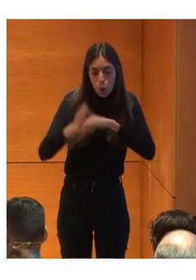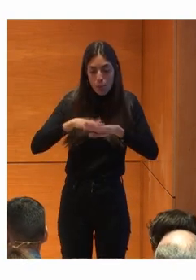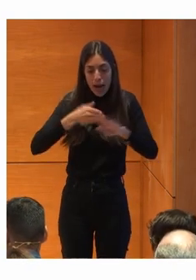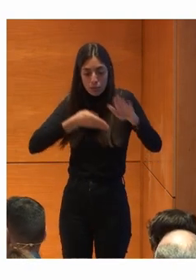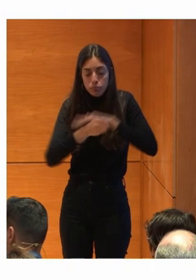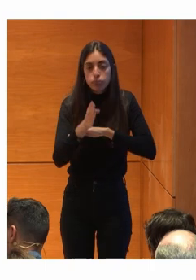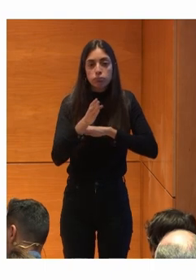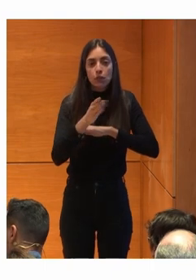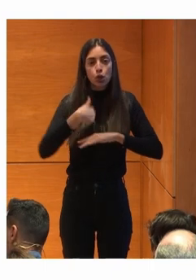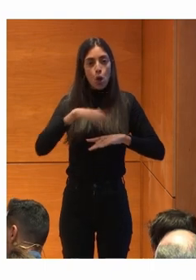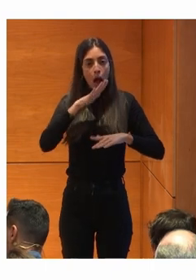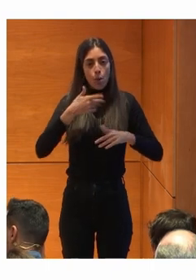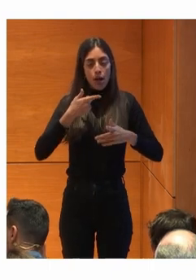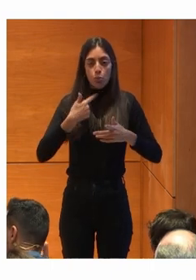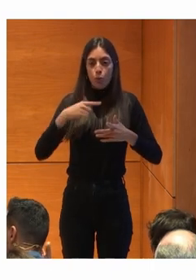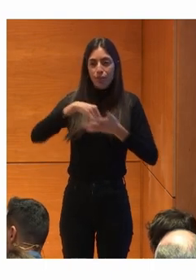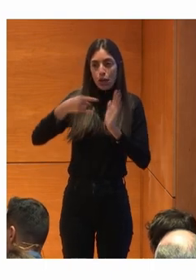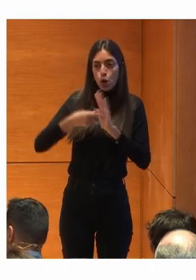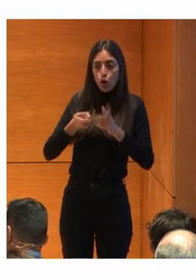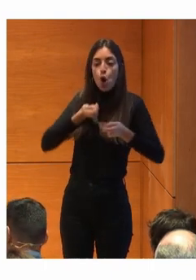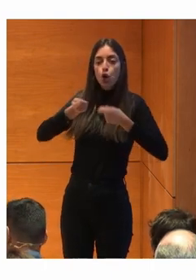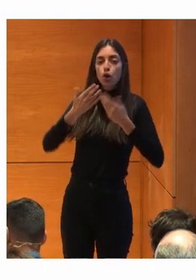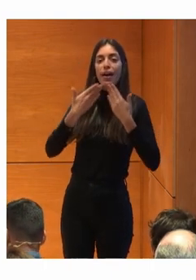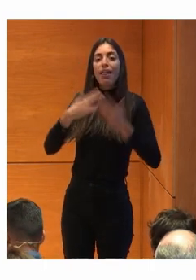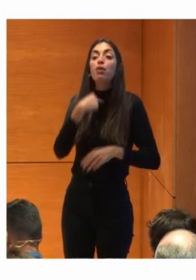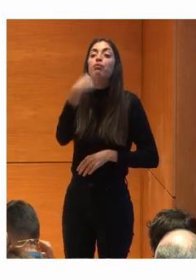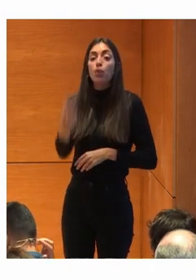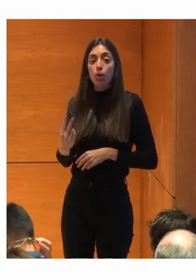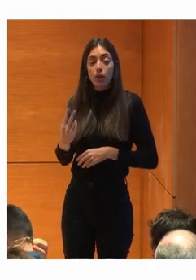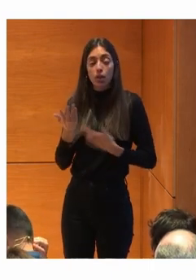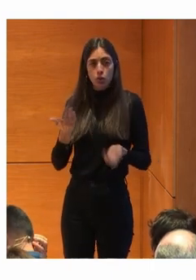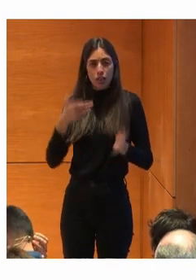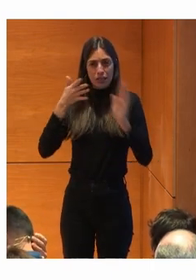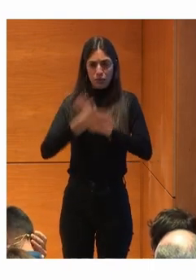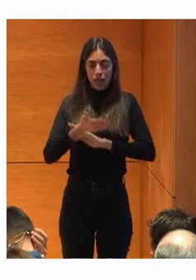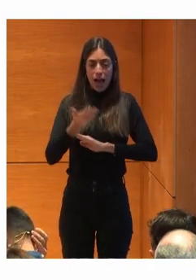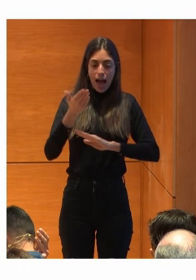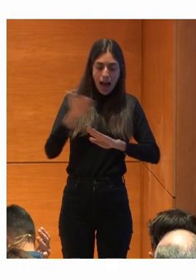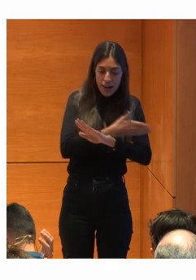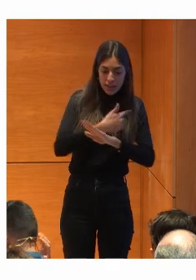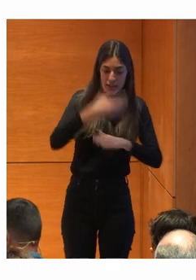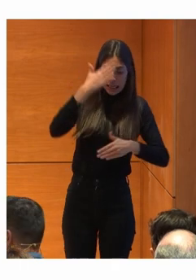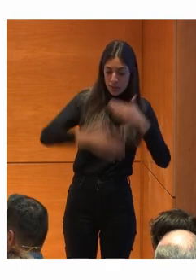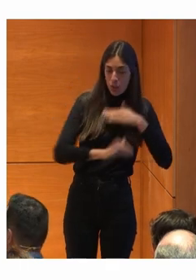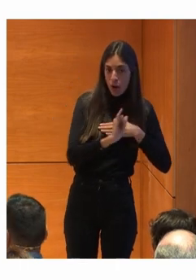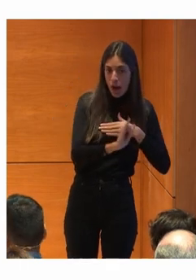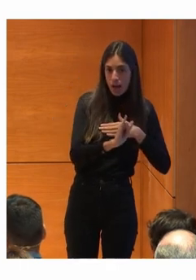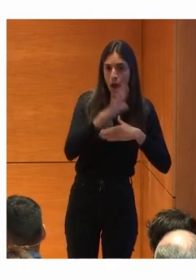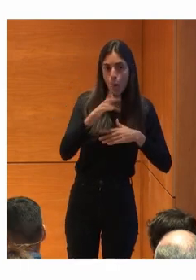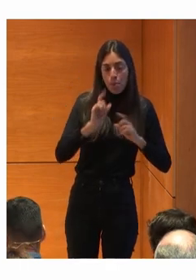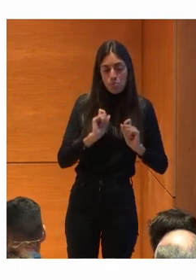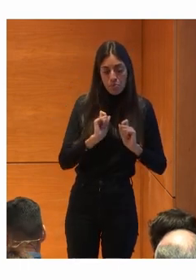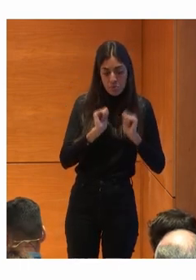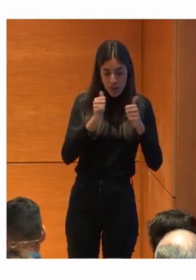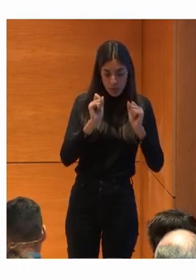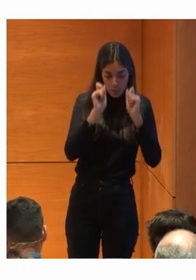Gobierno La tecnología Con mi voz Cosas que hasta ahora Para esas personas Que tenían esa limitación Empezaban a descubrir